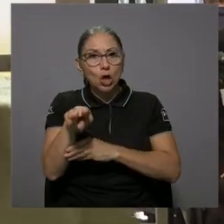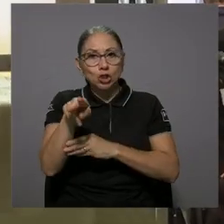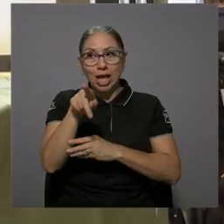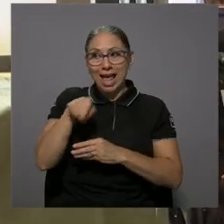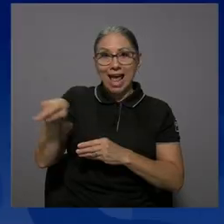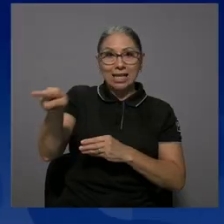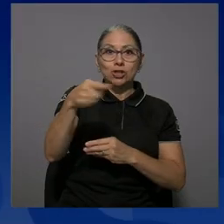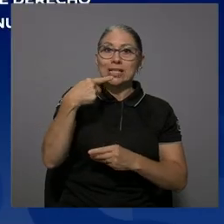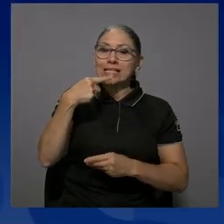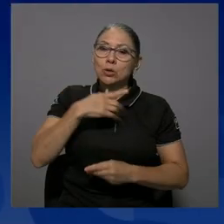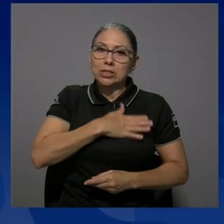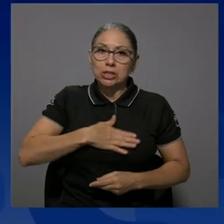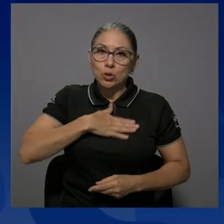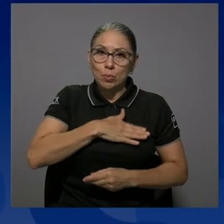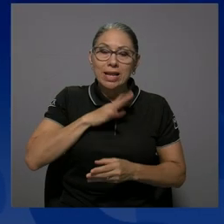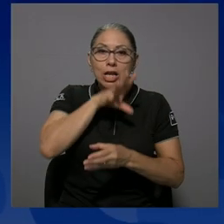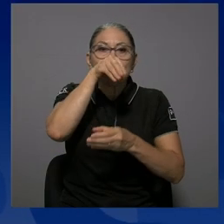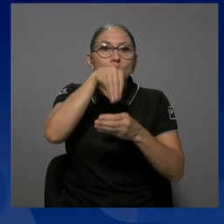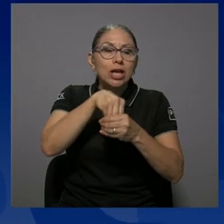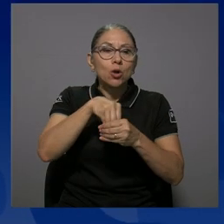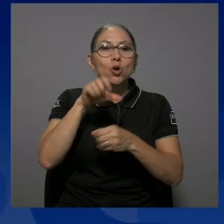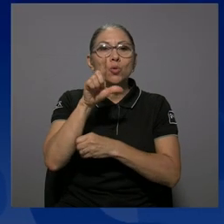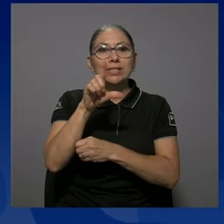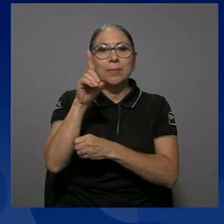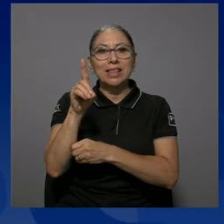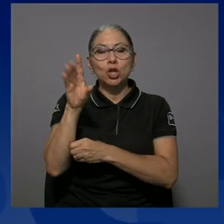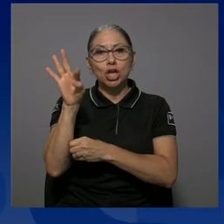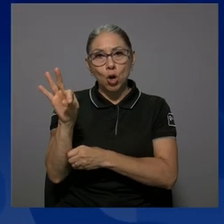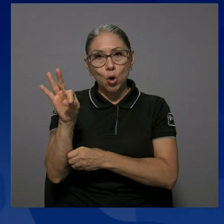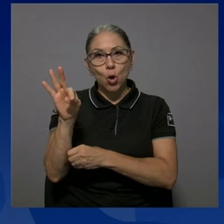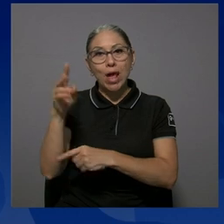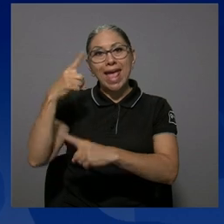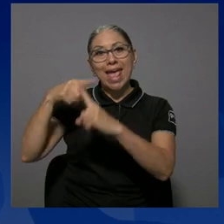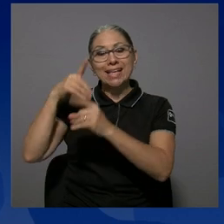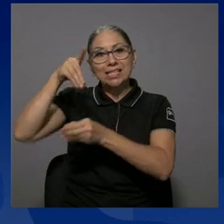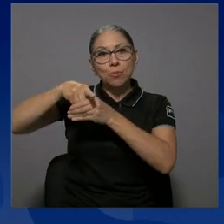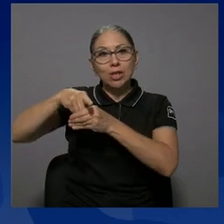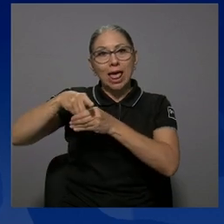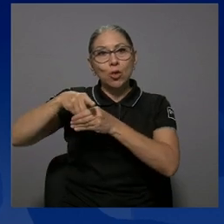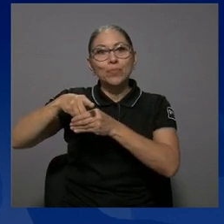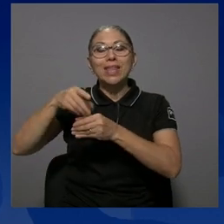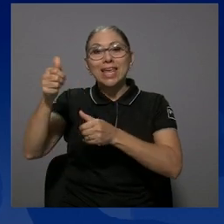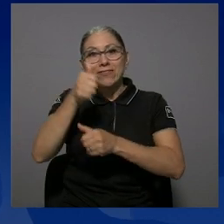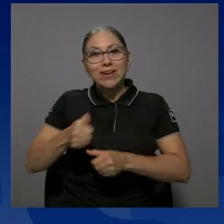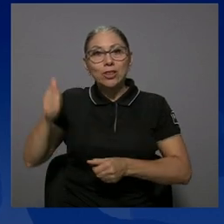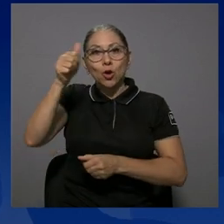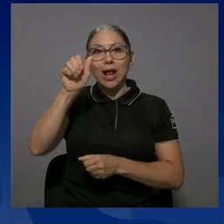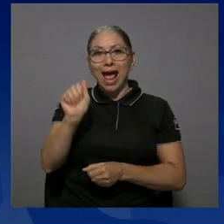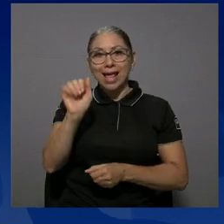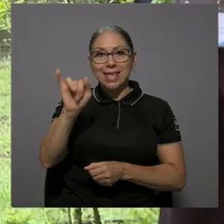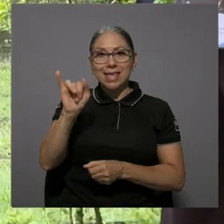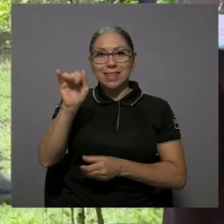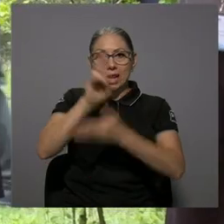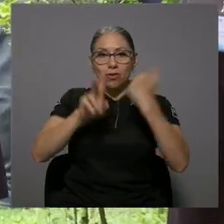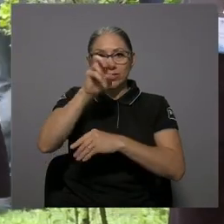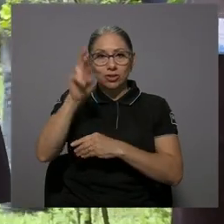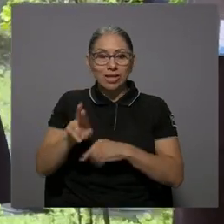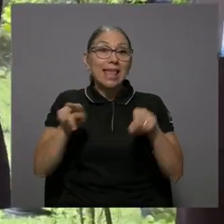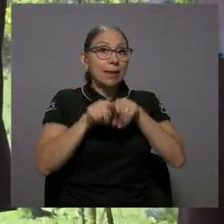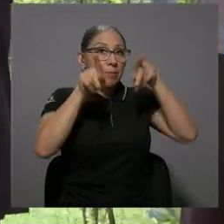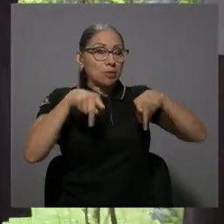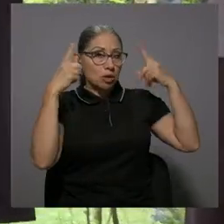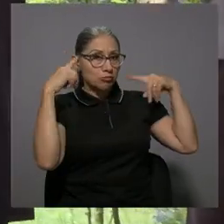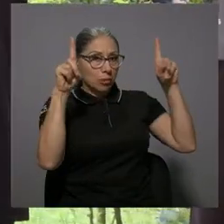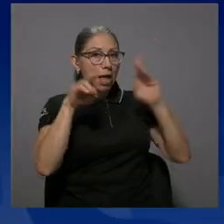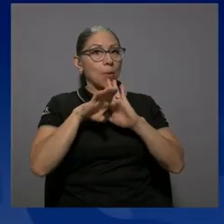esa disculpa, las cuales incluyeron desde Luis Demetrio Tinoco, exdiputado y rector interino de la UCR, hasta personalidades